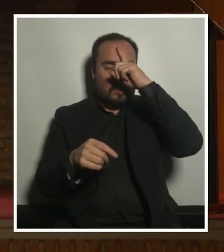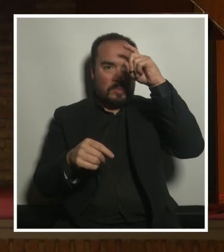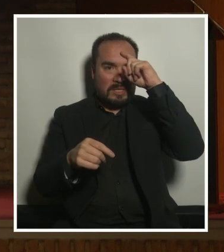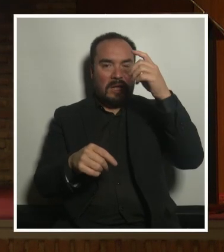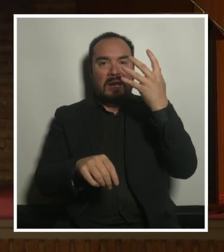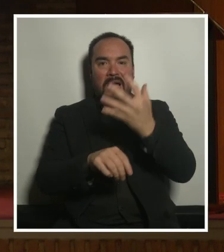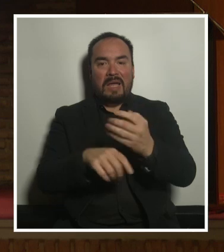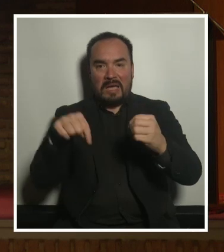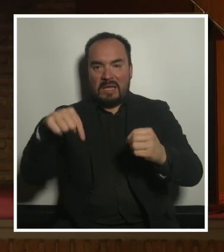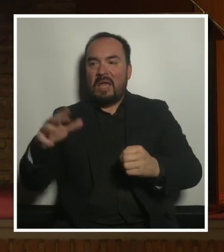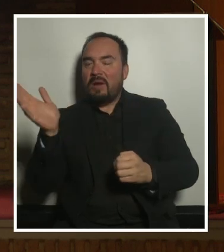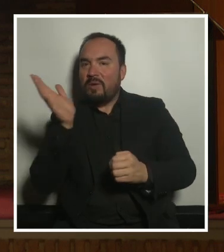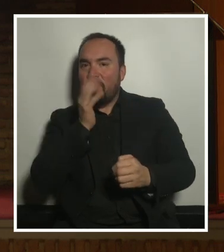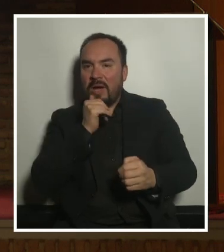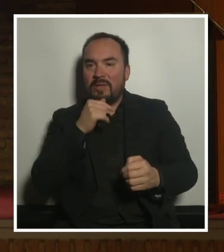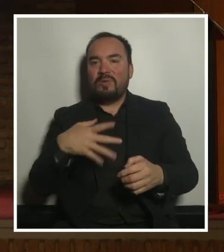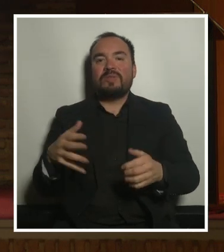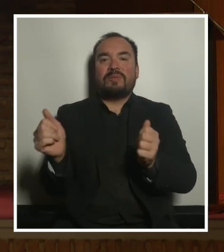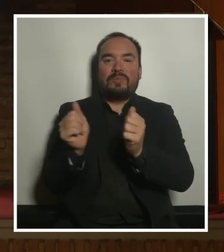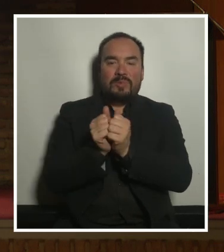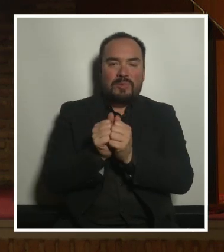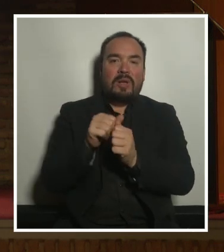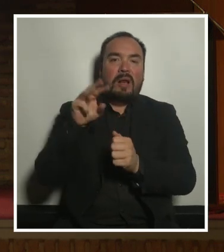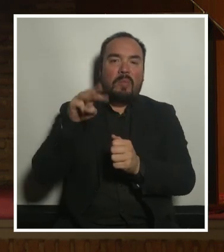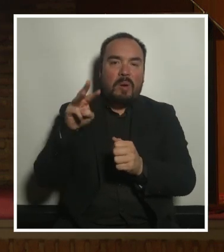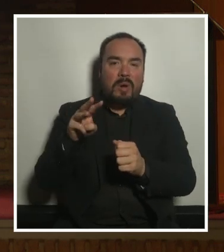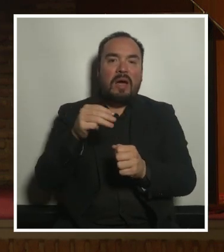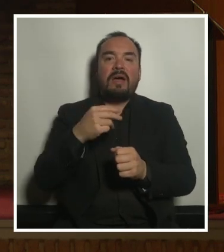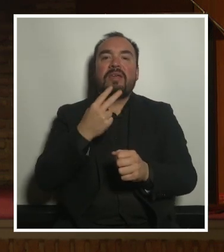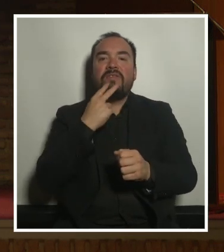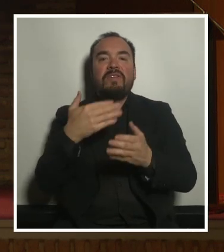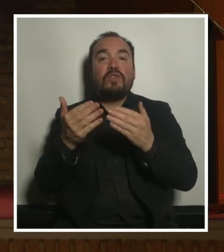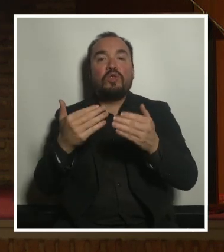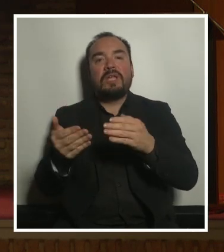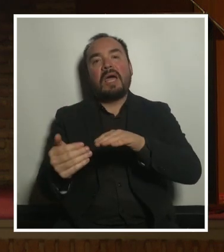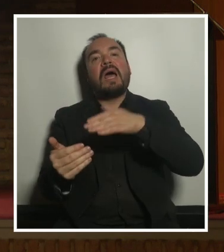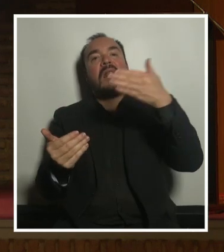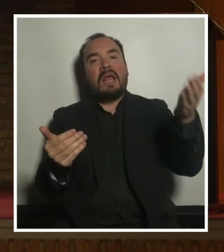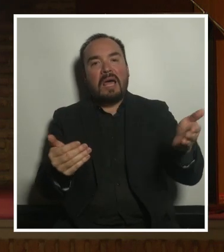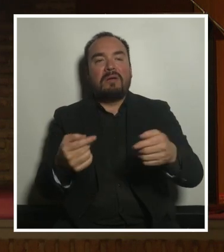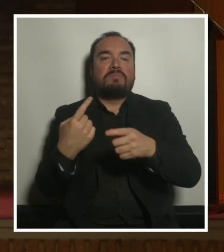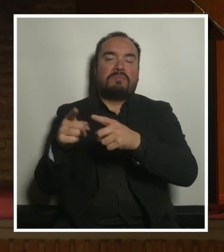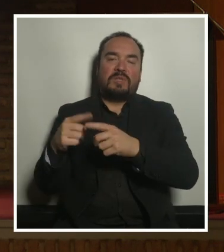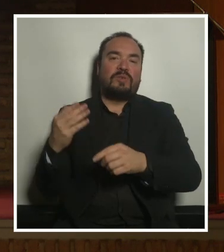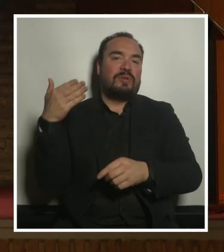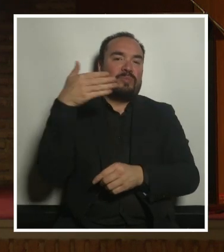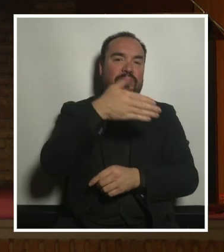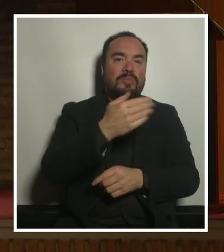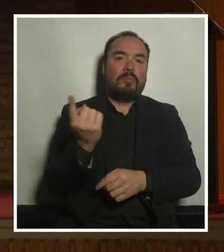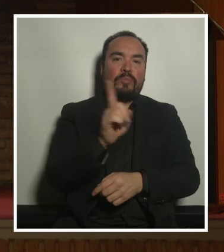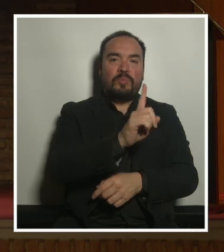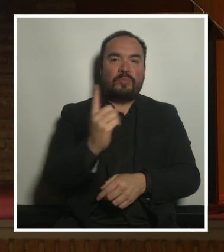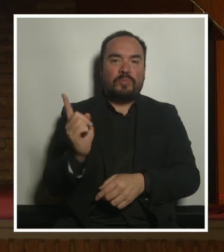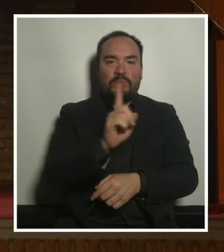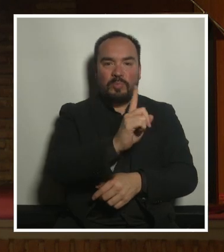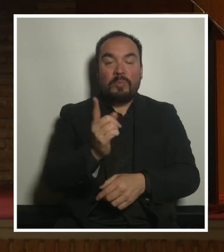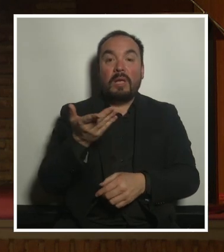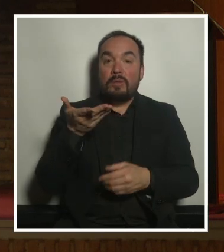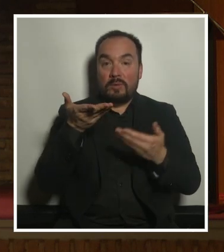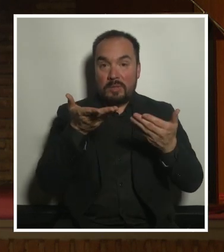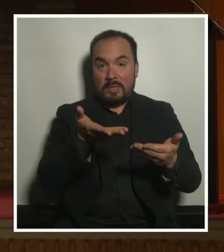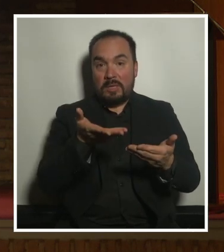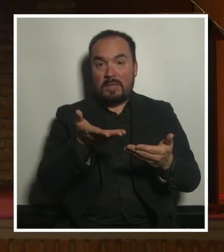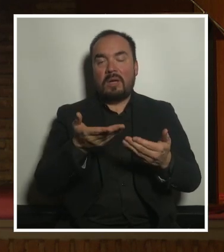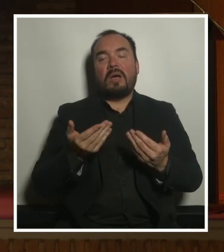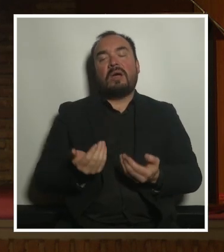mamá que vive en la comuna de al lado etcétera. Entonces tiene que haber una relación entre cómo estos